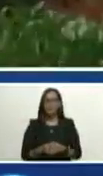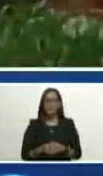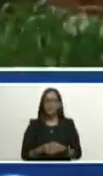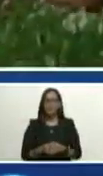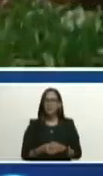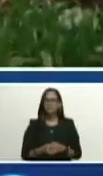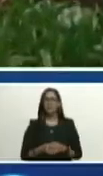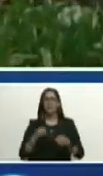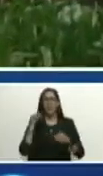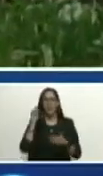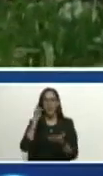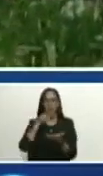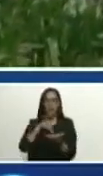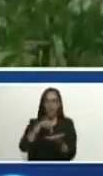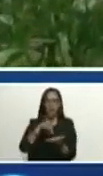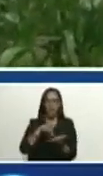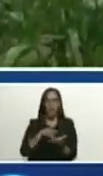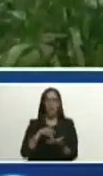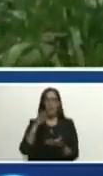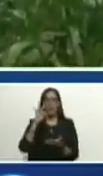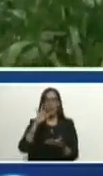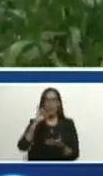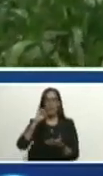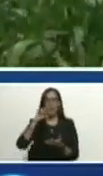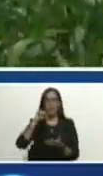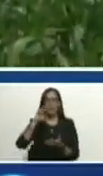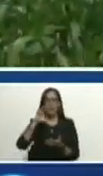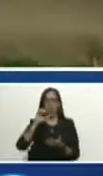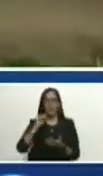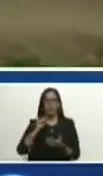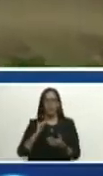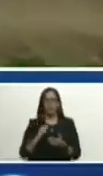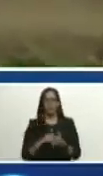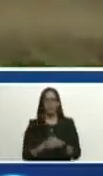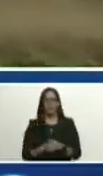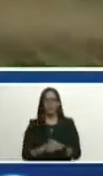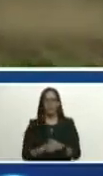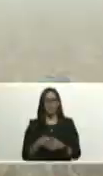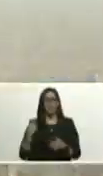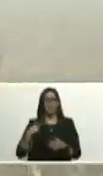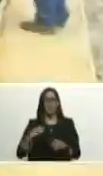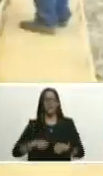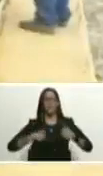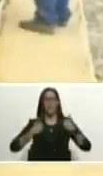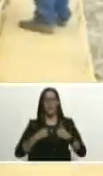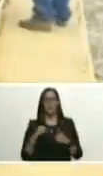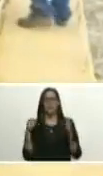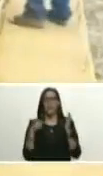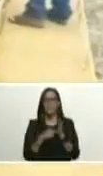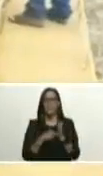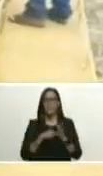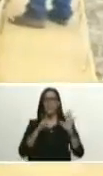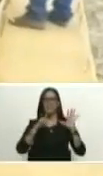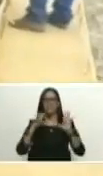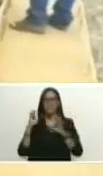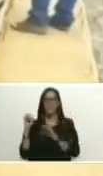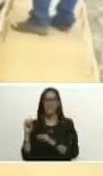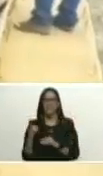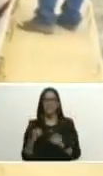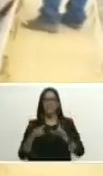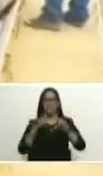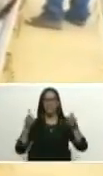Aquí estamos en la finca Pirítico, aquí tenemos más de 1.700 hectáreas ya sembradas,